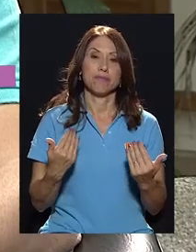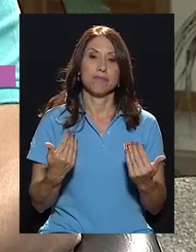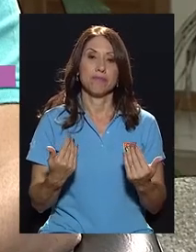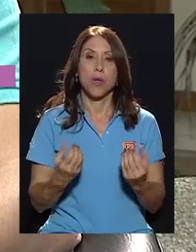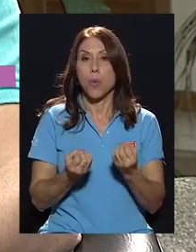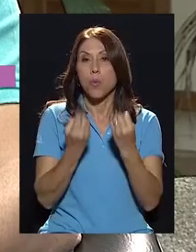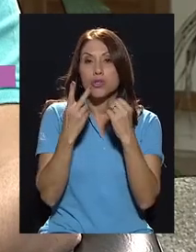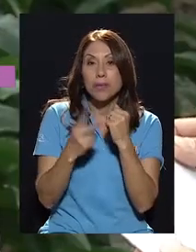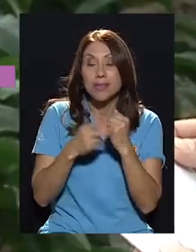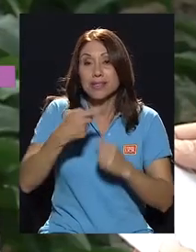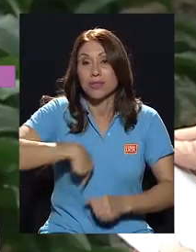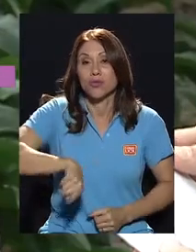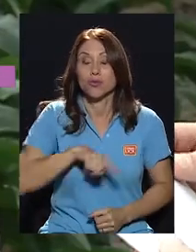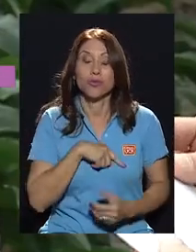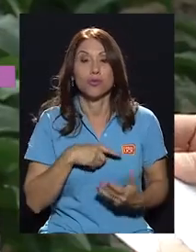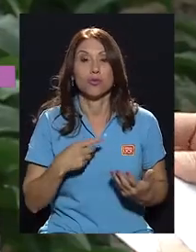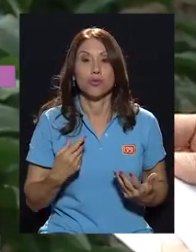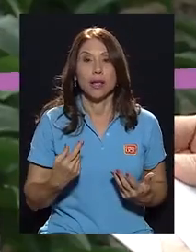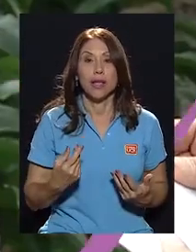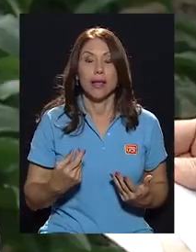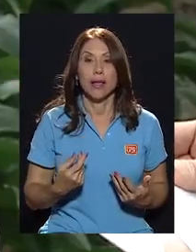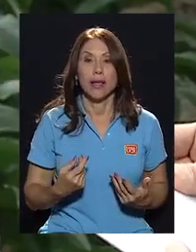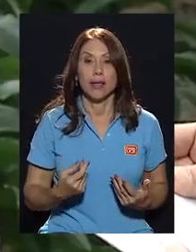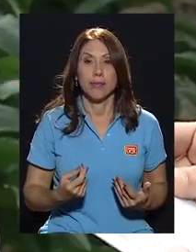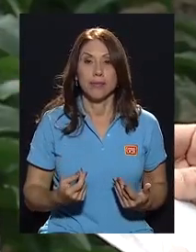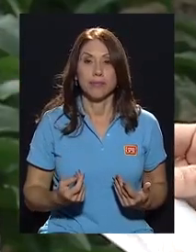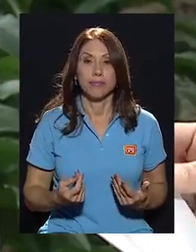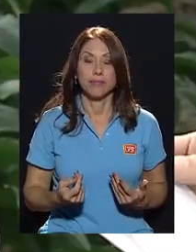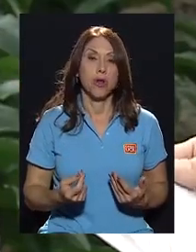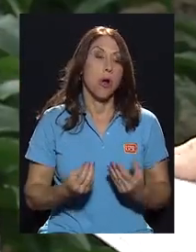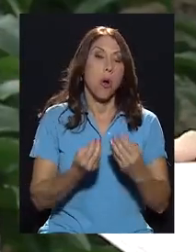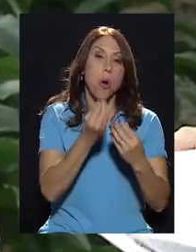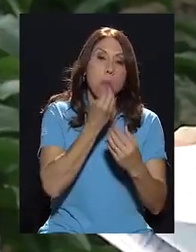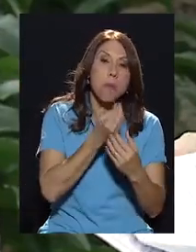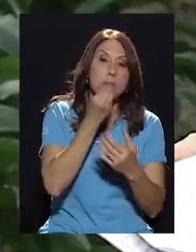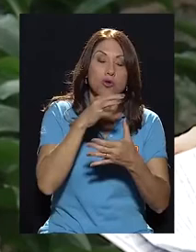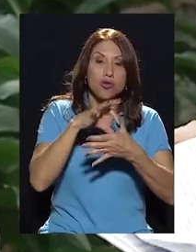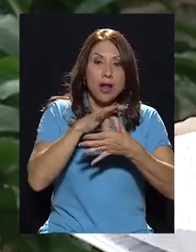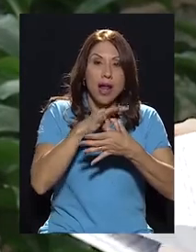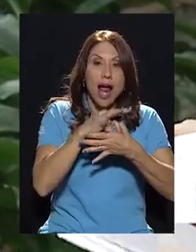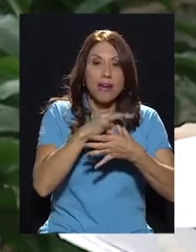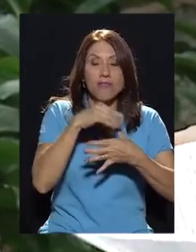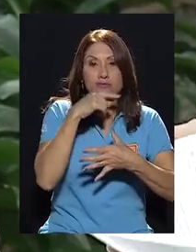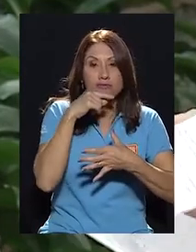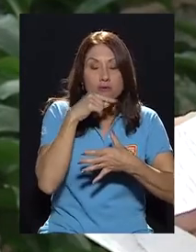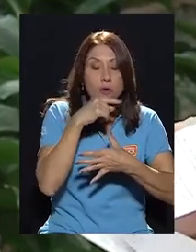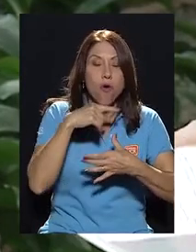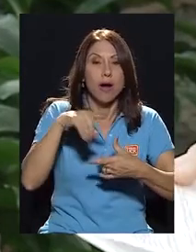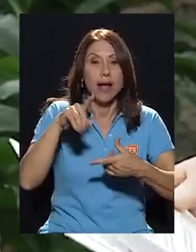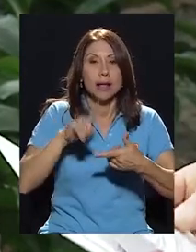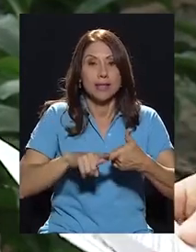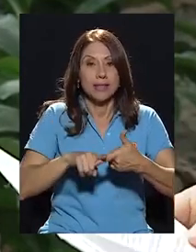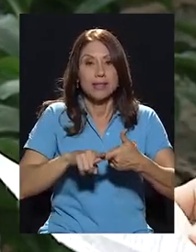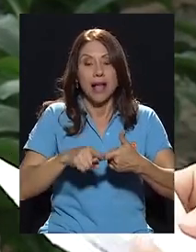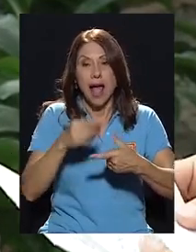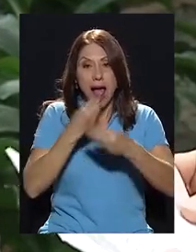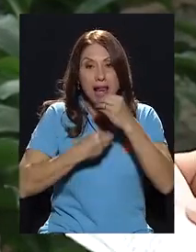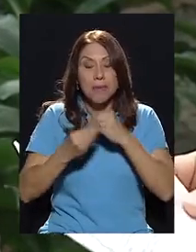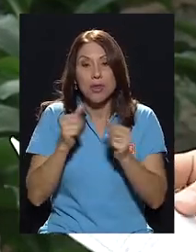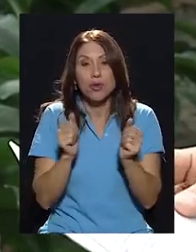veces consumimos carnes rojas, alimentos con